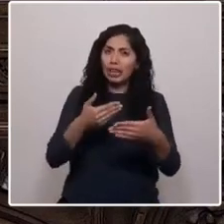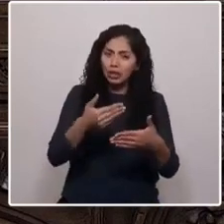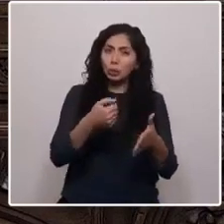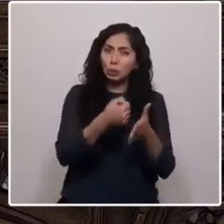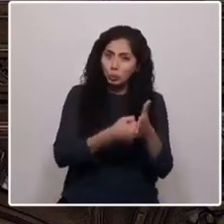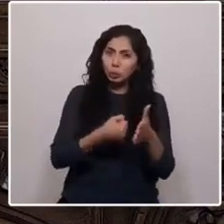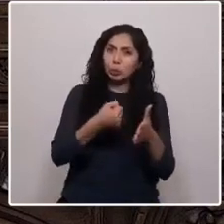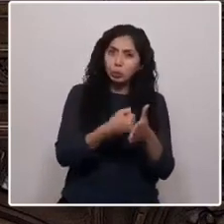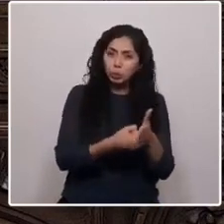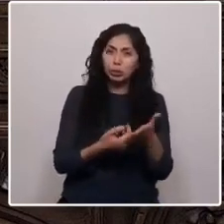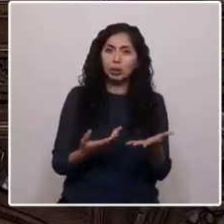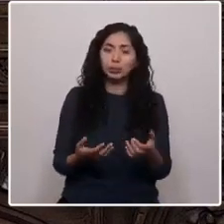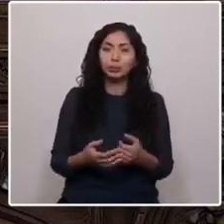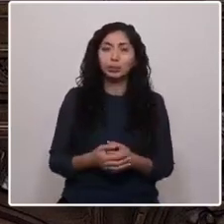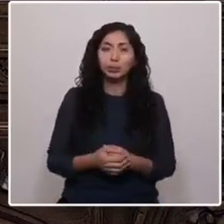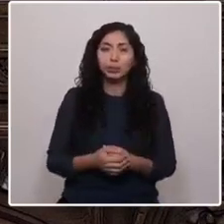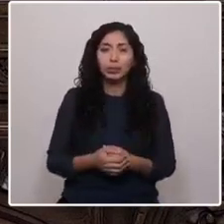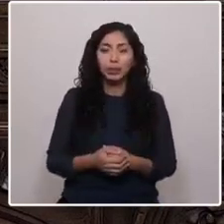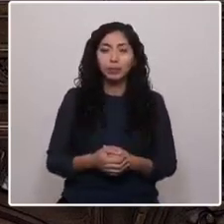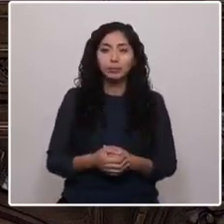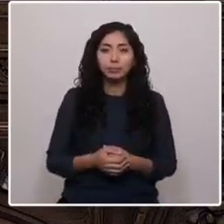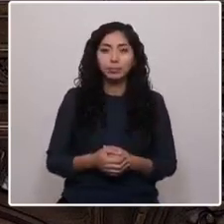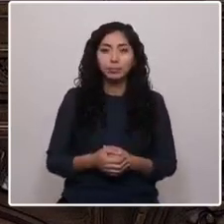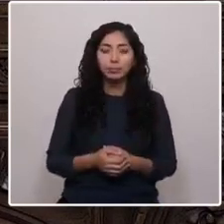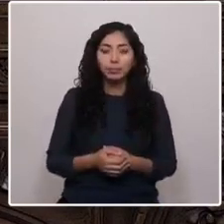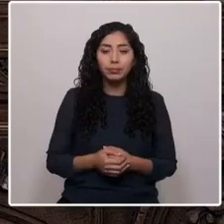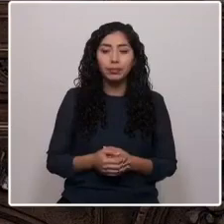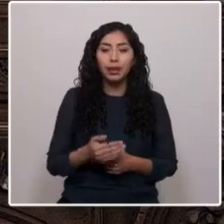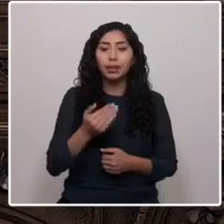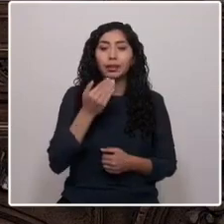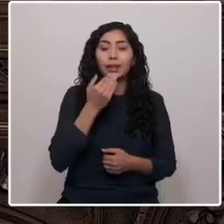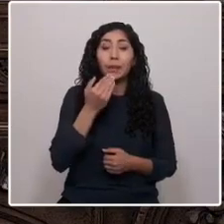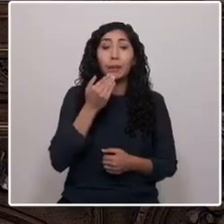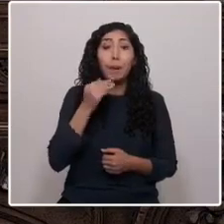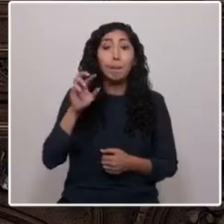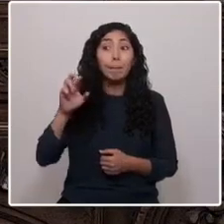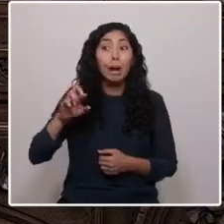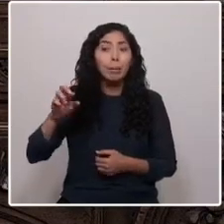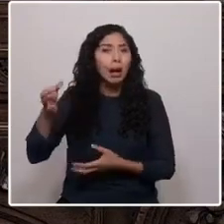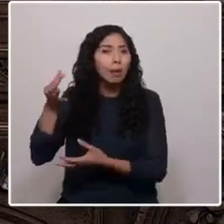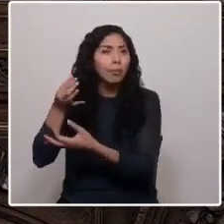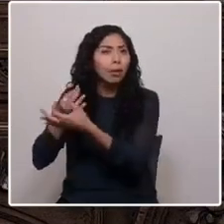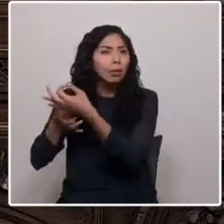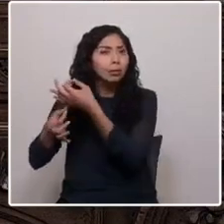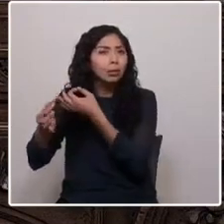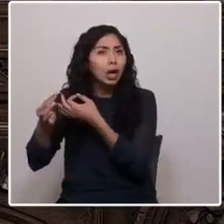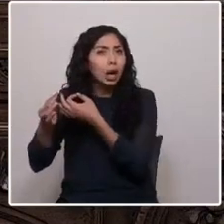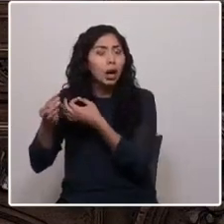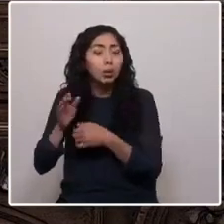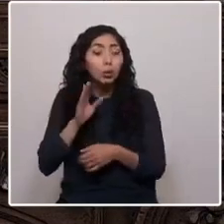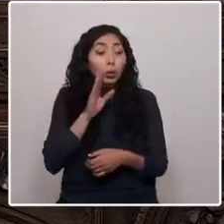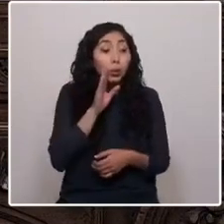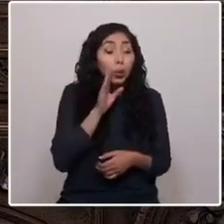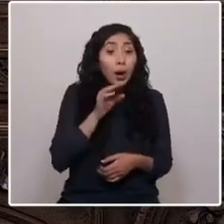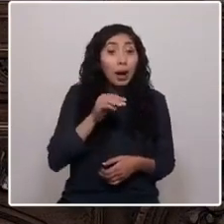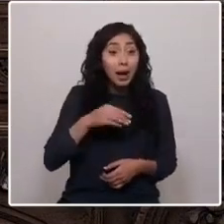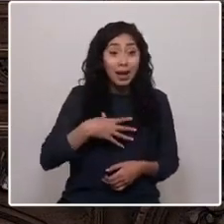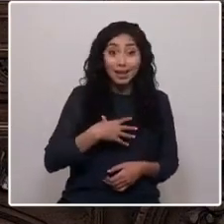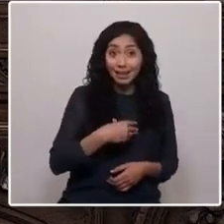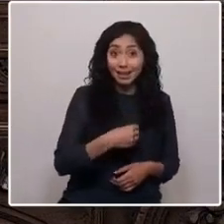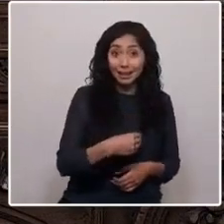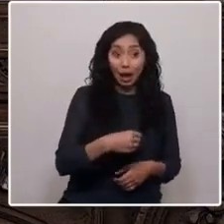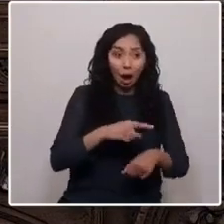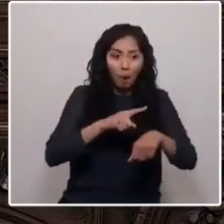comodidad que mata. En un susurro me decía, Maluchita, el momento